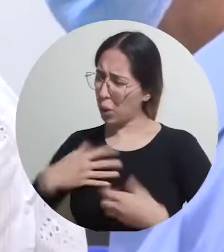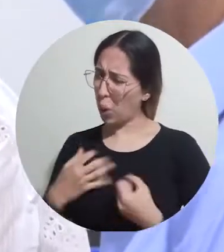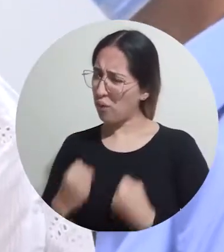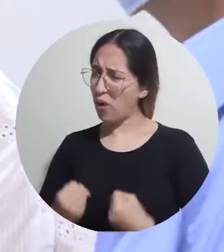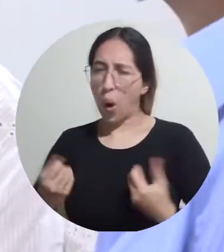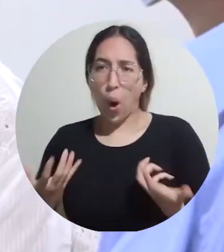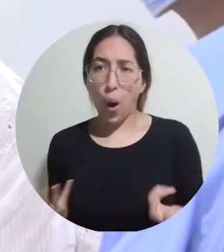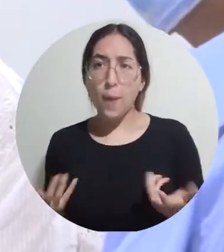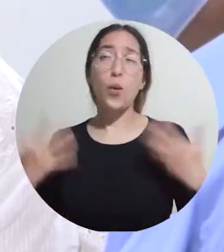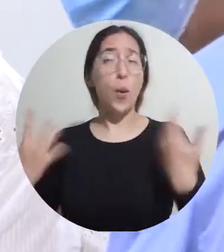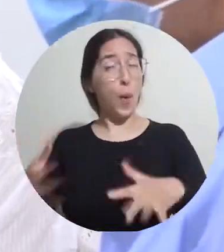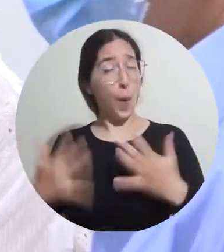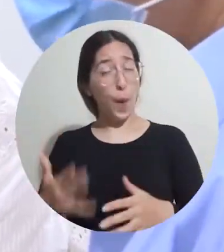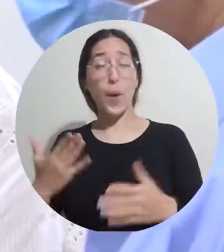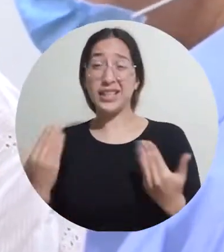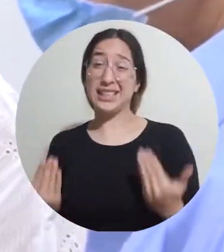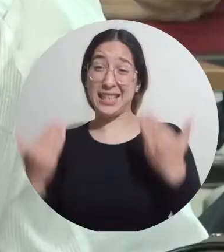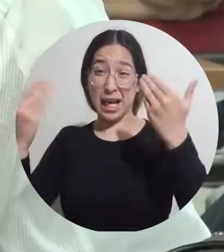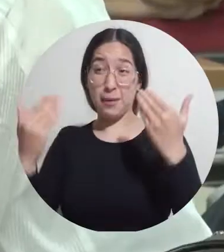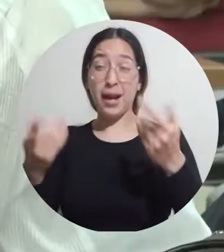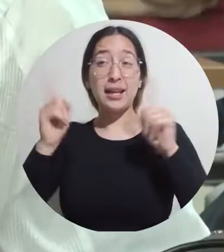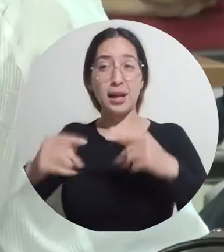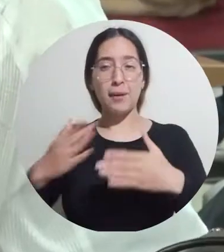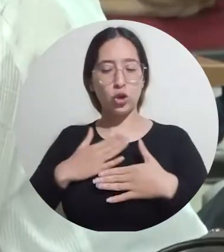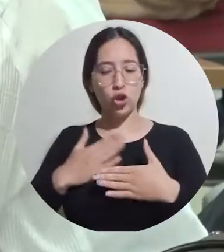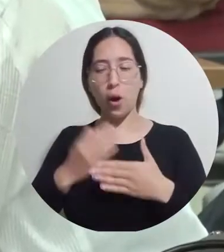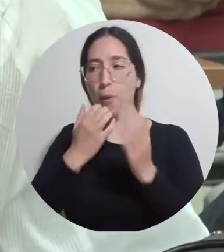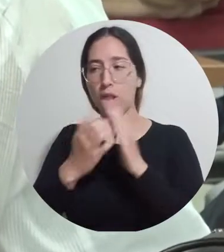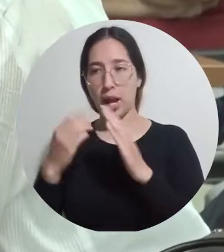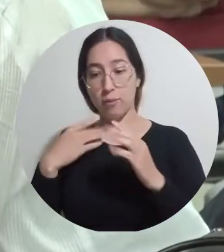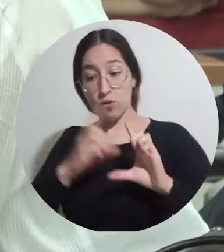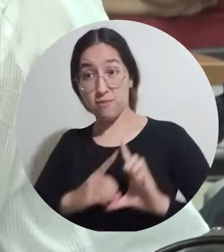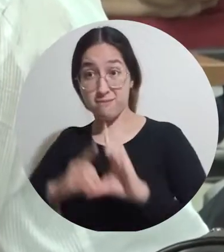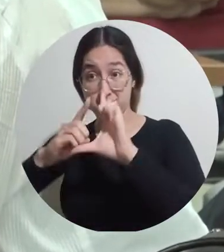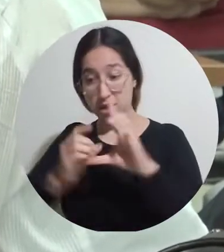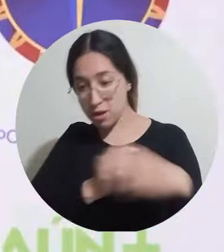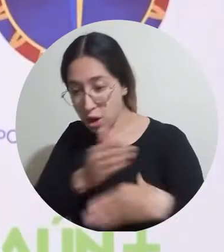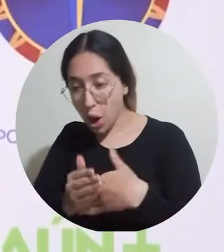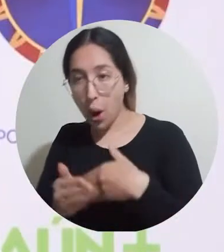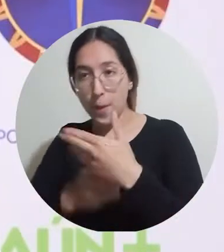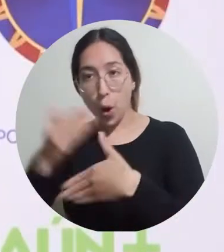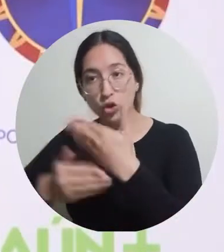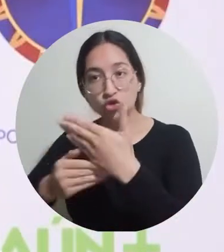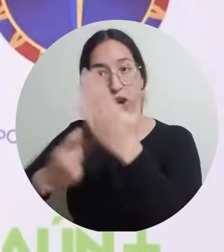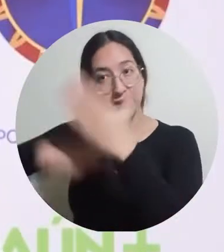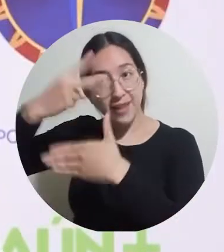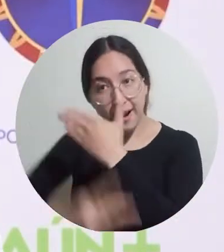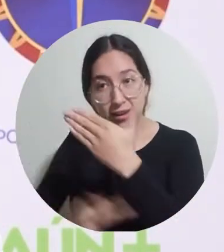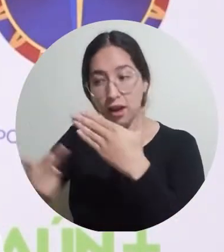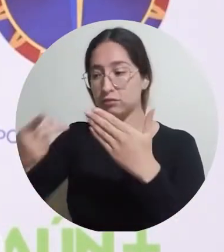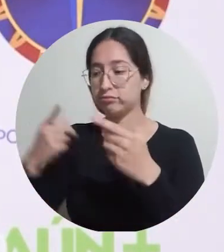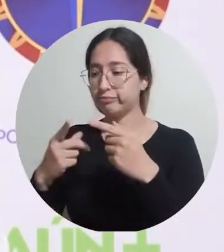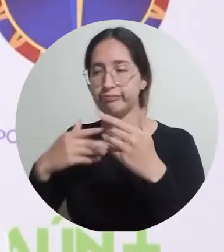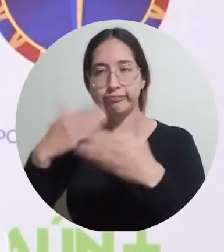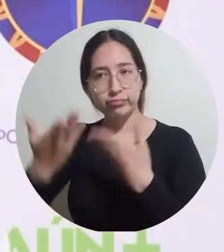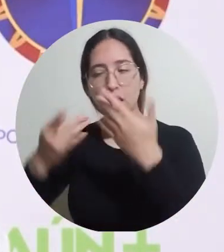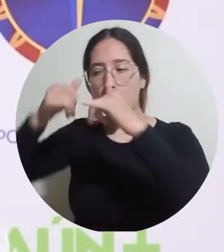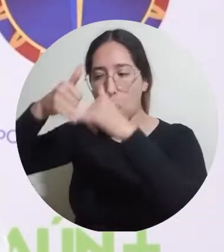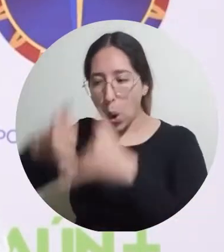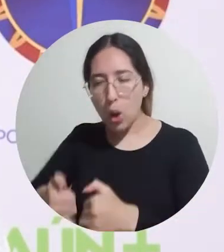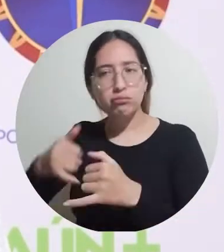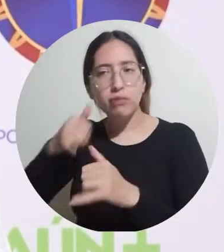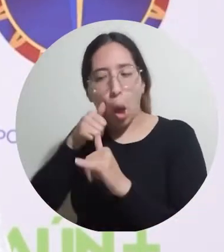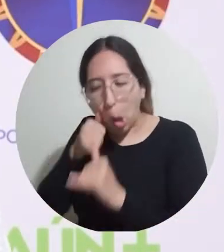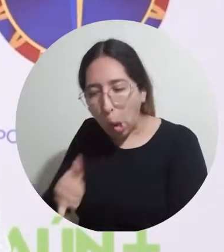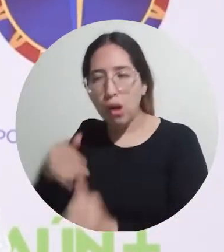y todo ese reto que tengo precisamente de aportar con mi investigación, con mi trabajo de investigación, con mi producto de